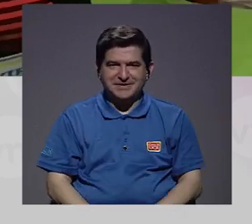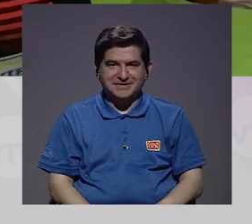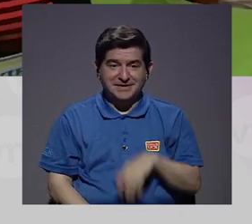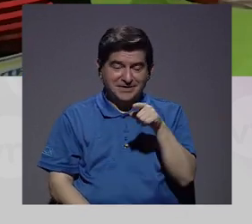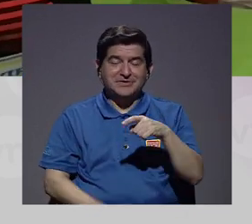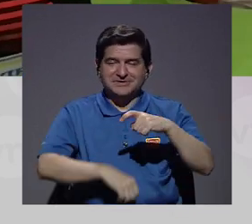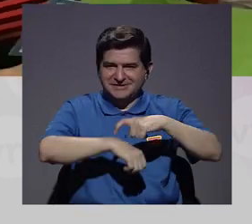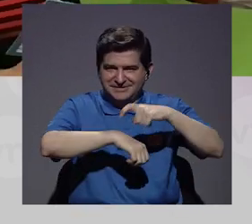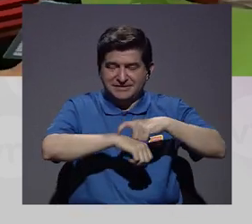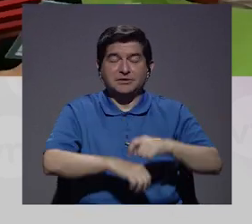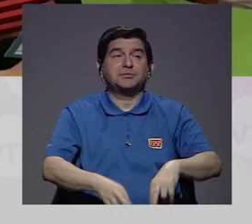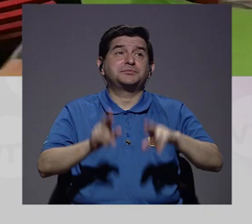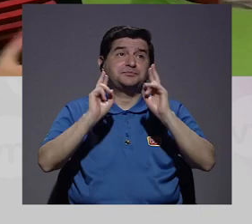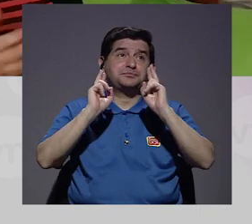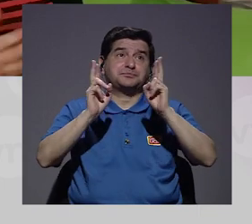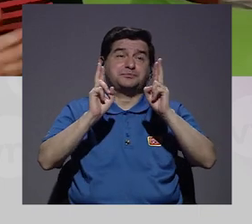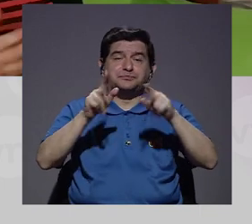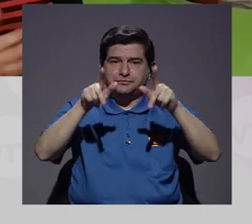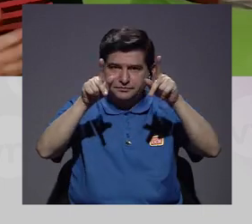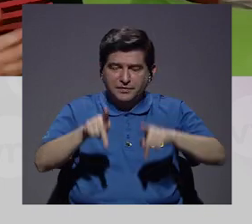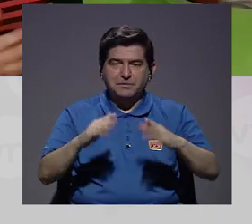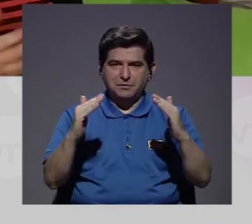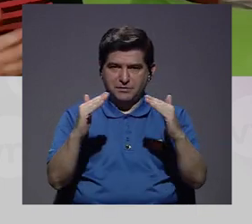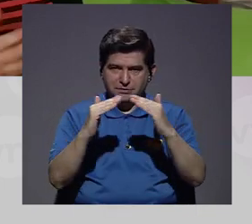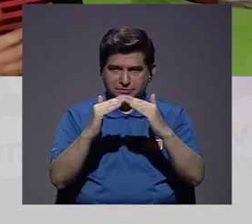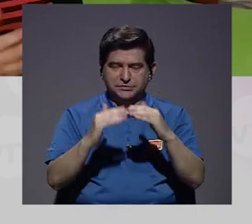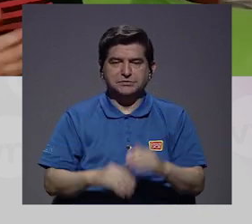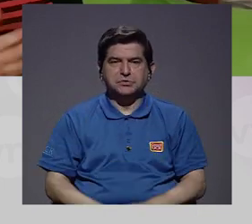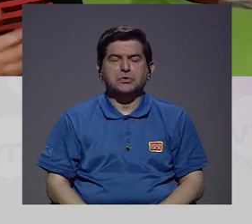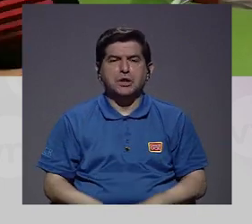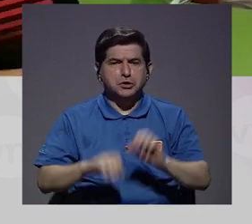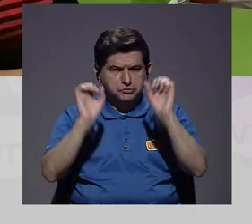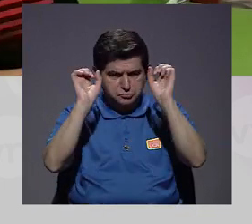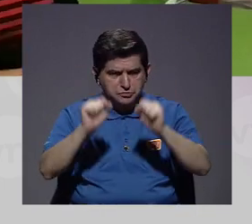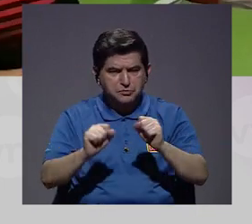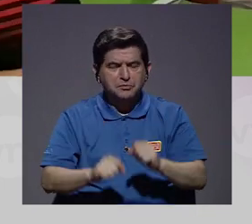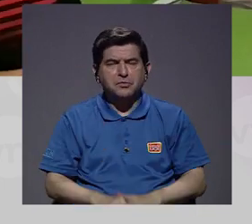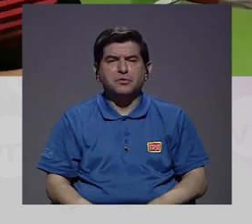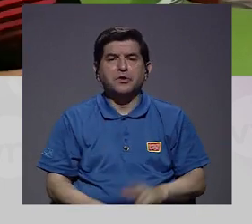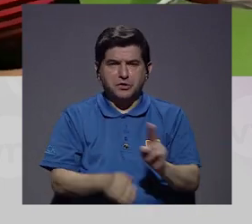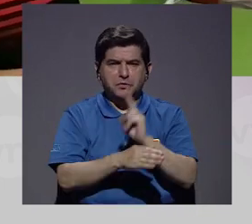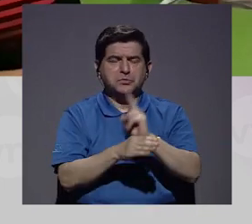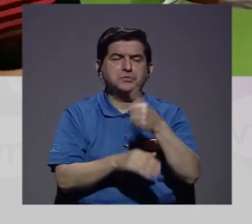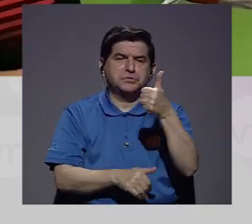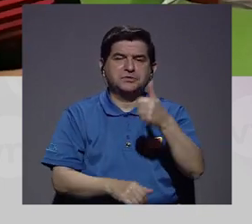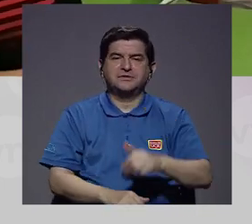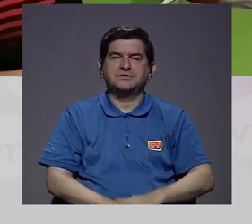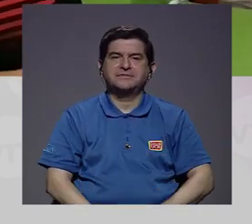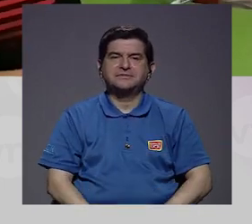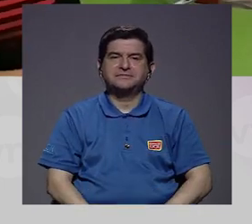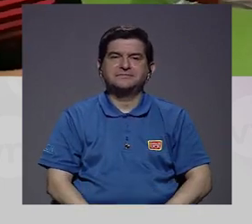este ratito y ojalá la verdad que a las personas en casa les sea de utilidad.